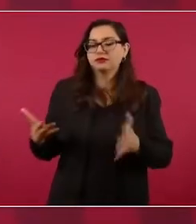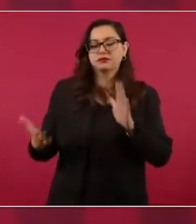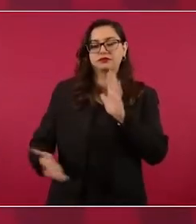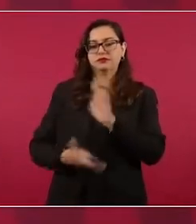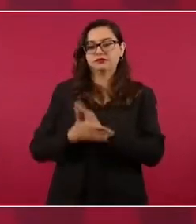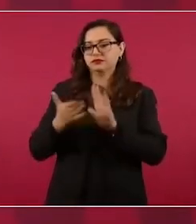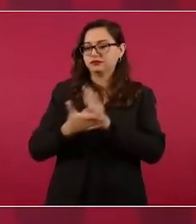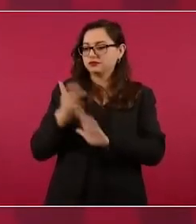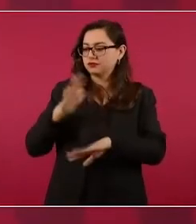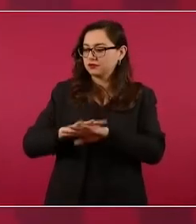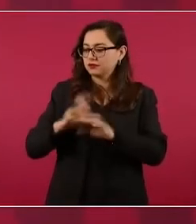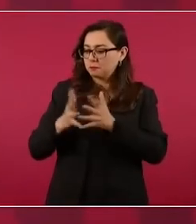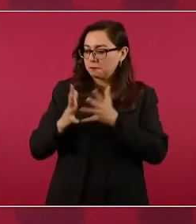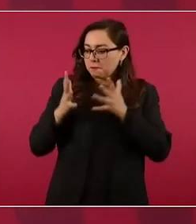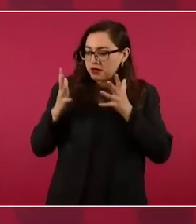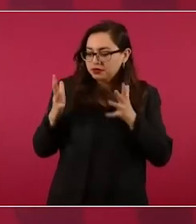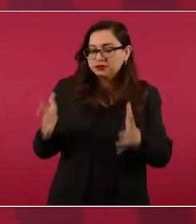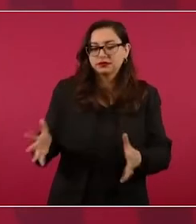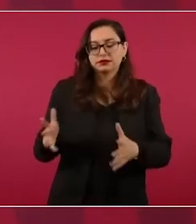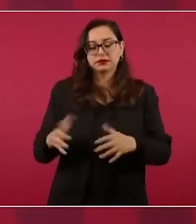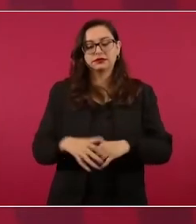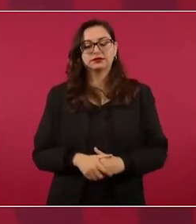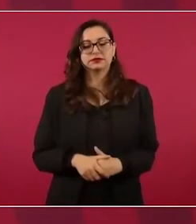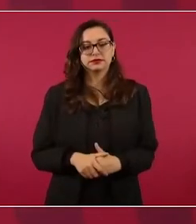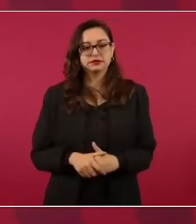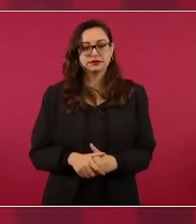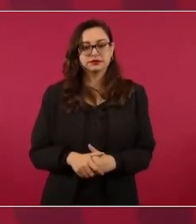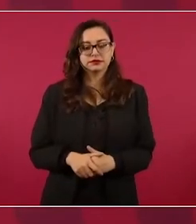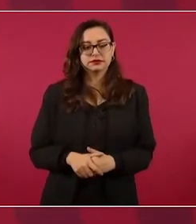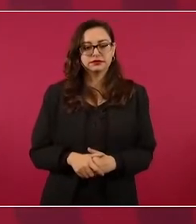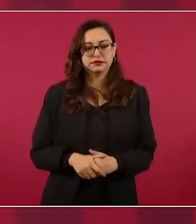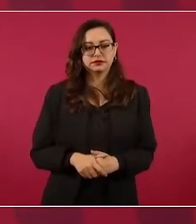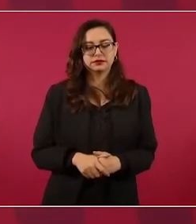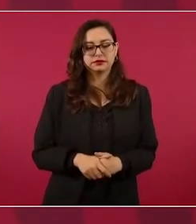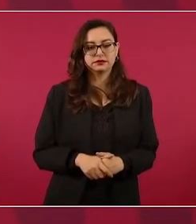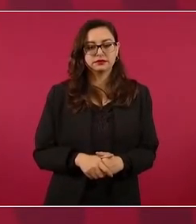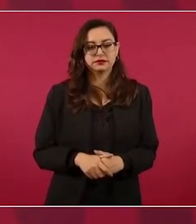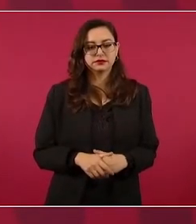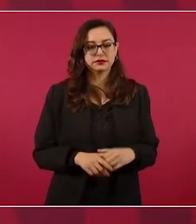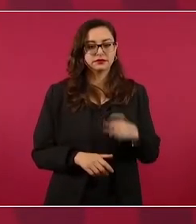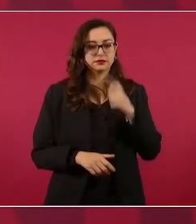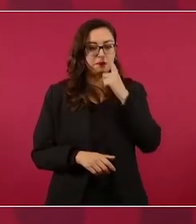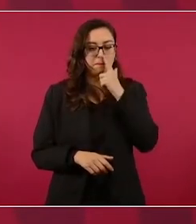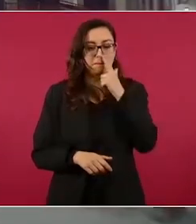actualmente más grande en el mundo y que va